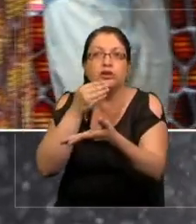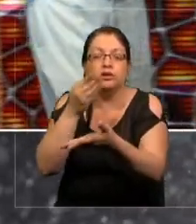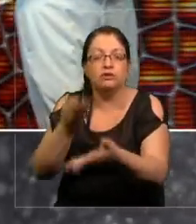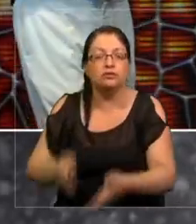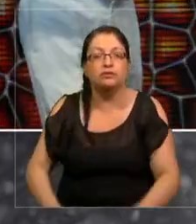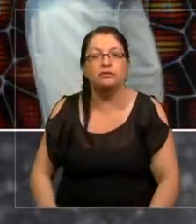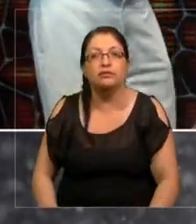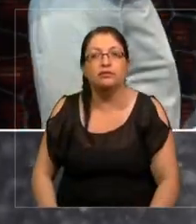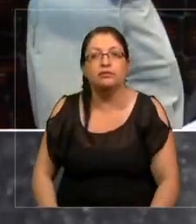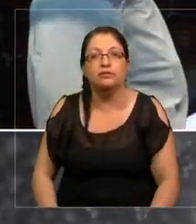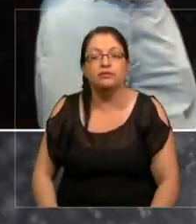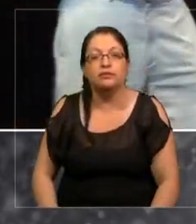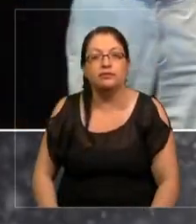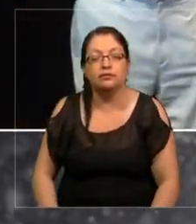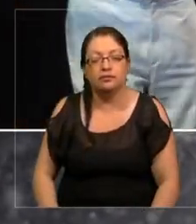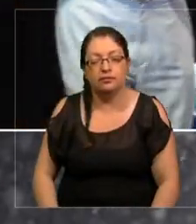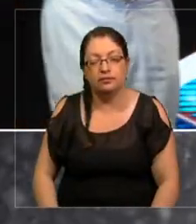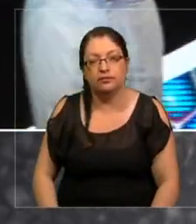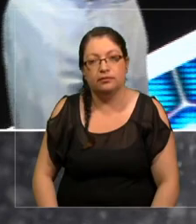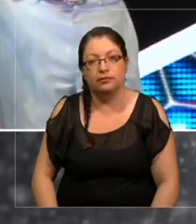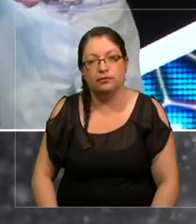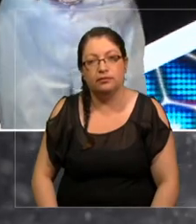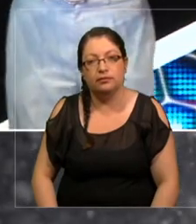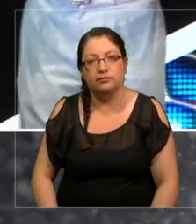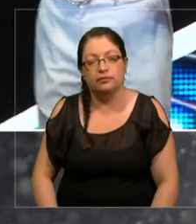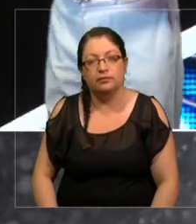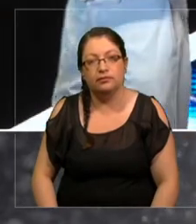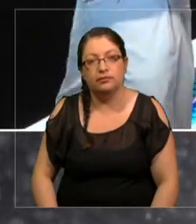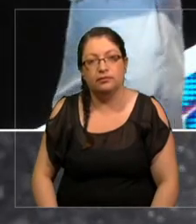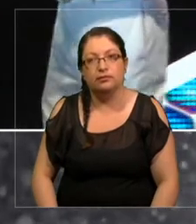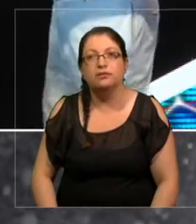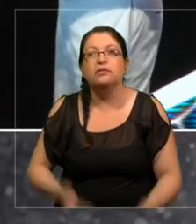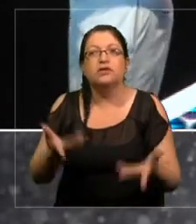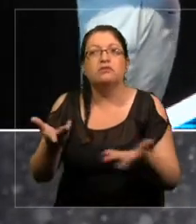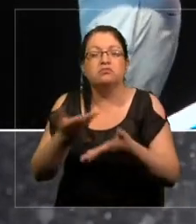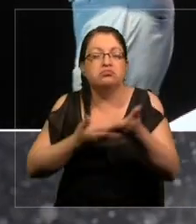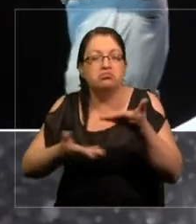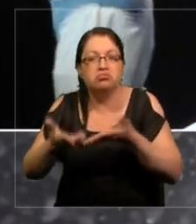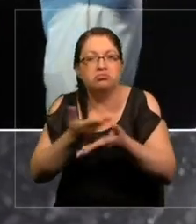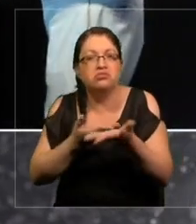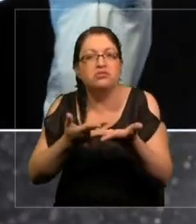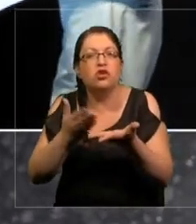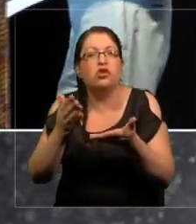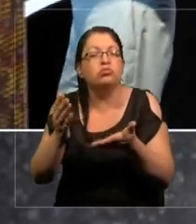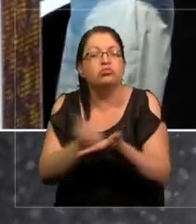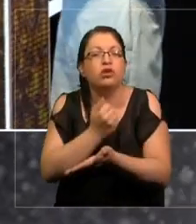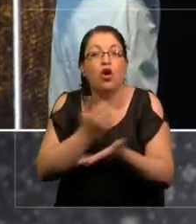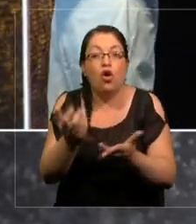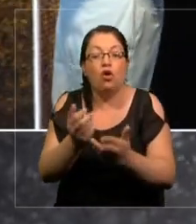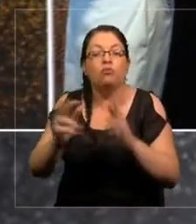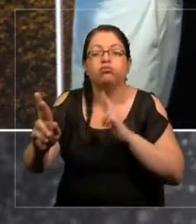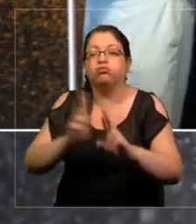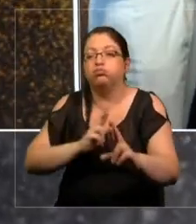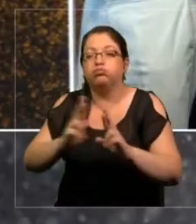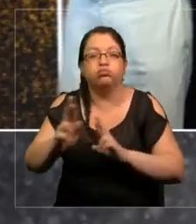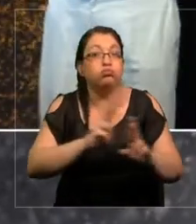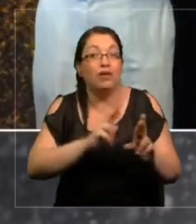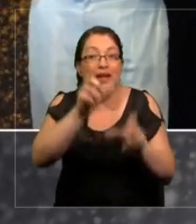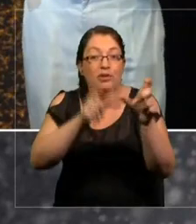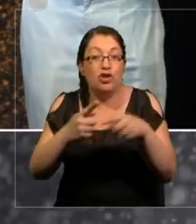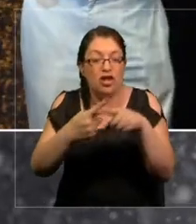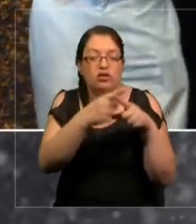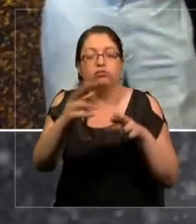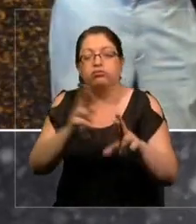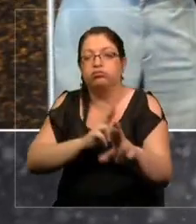comportamiento exponencial que se obtiene con la retroalimentación positiva de las redes sociales, con